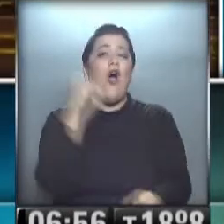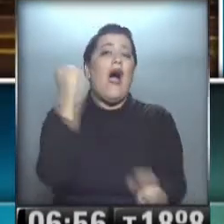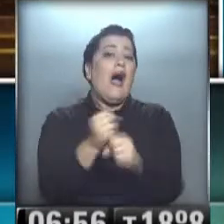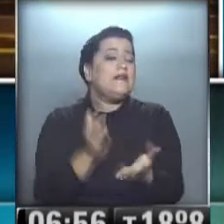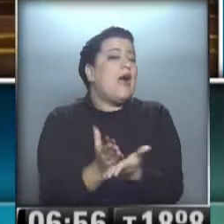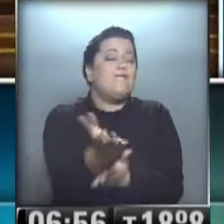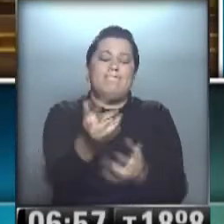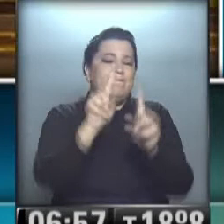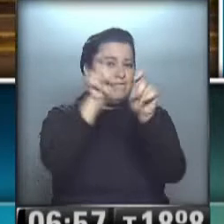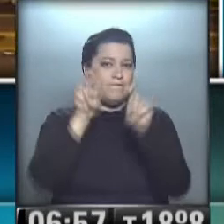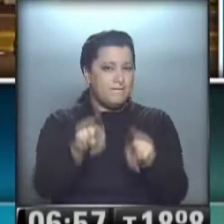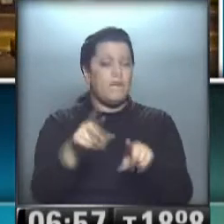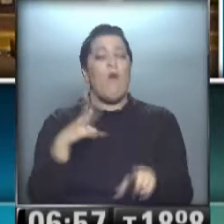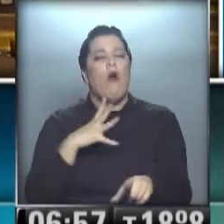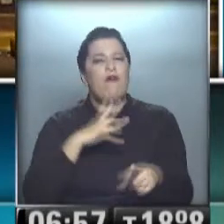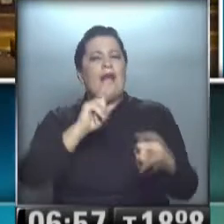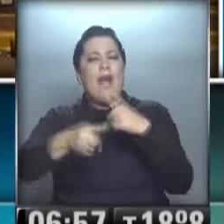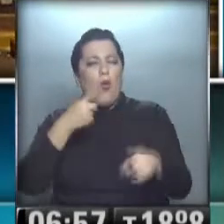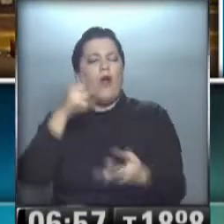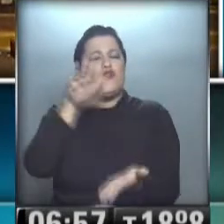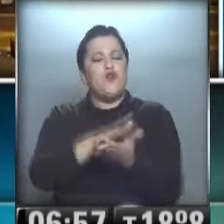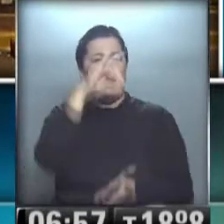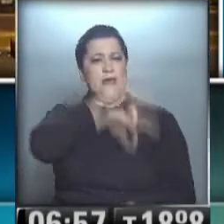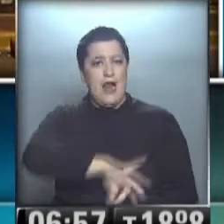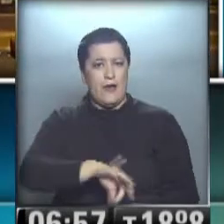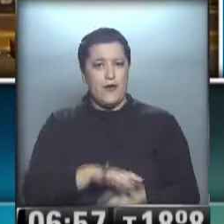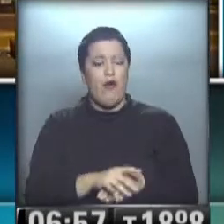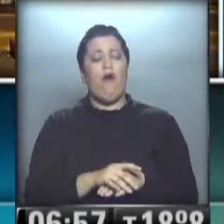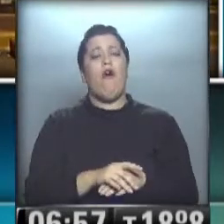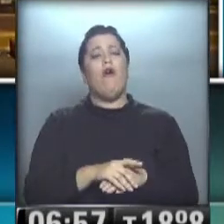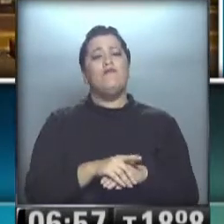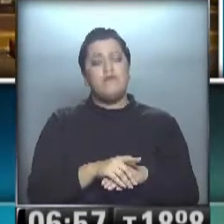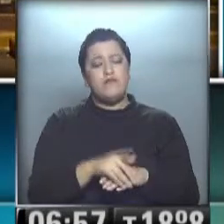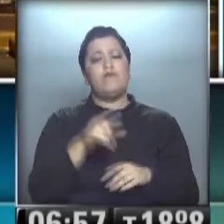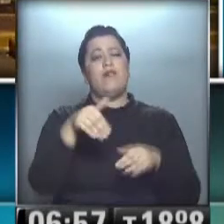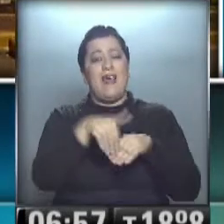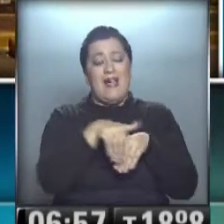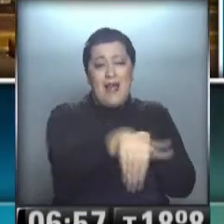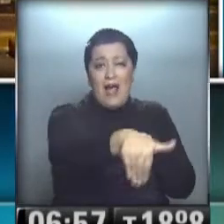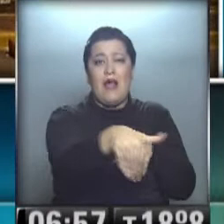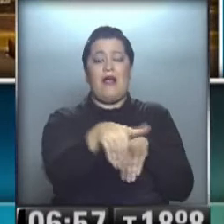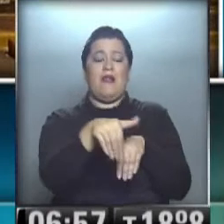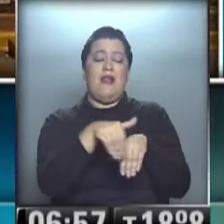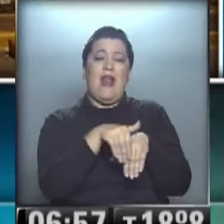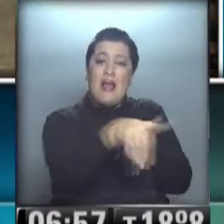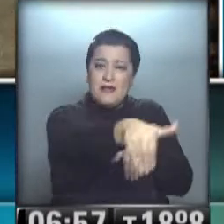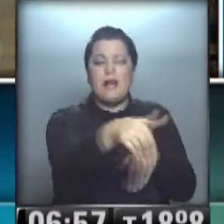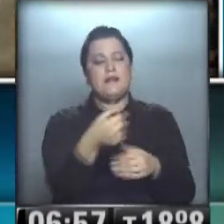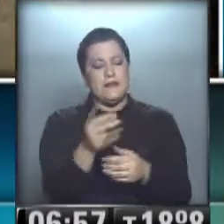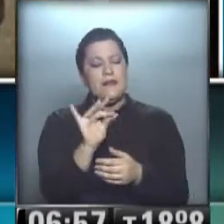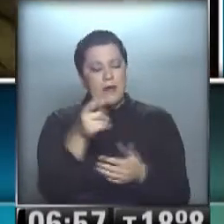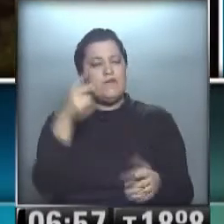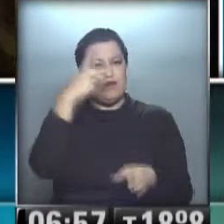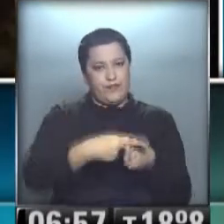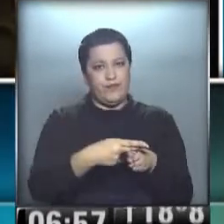a la falta de acuerdo en las negociaciones salariales. La medida afectará al servicio de larga distancia a días del inicio de las